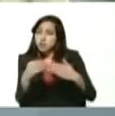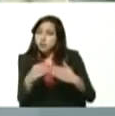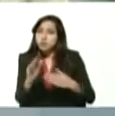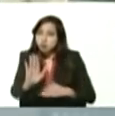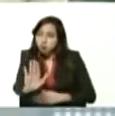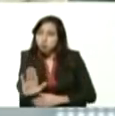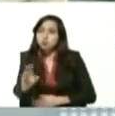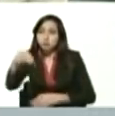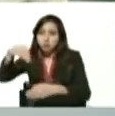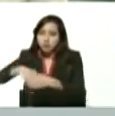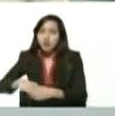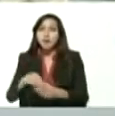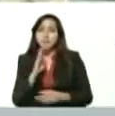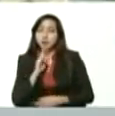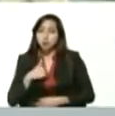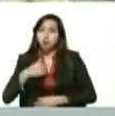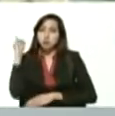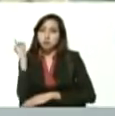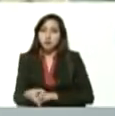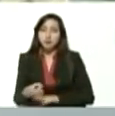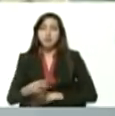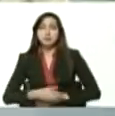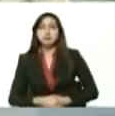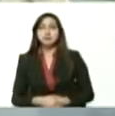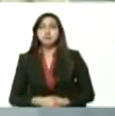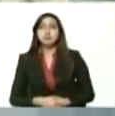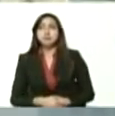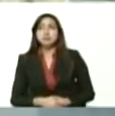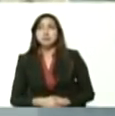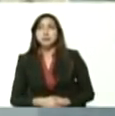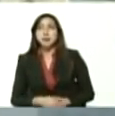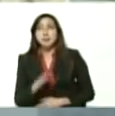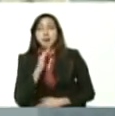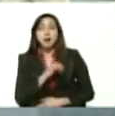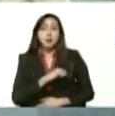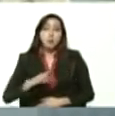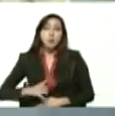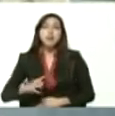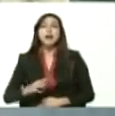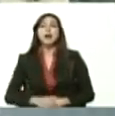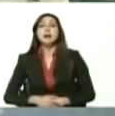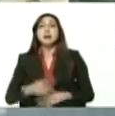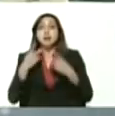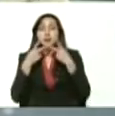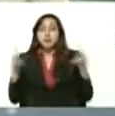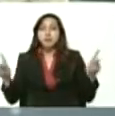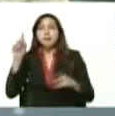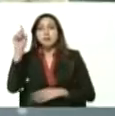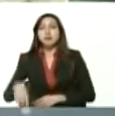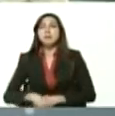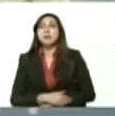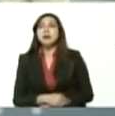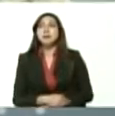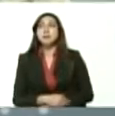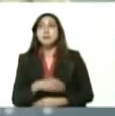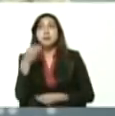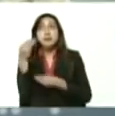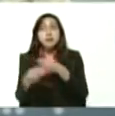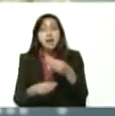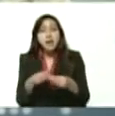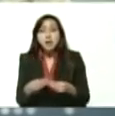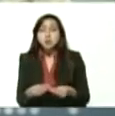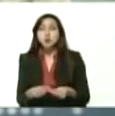en los bancos del país, en los bancos públicos y en la banca privada. Y así fue, se han creado